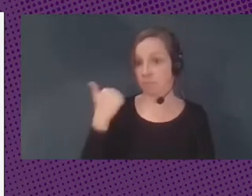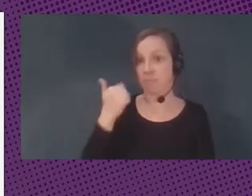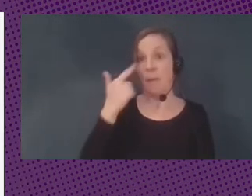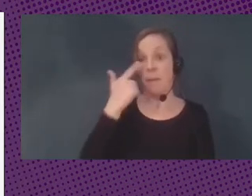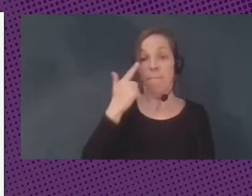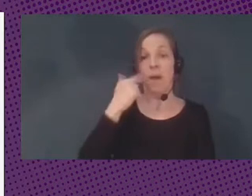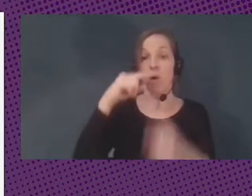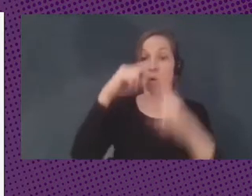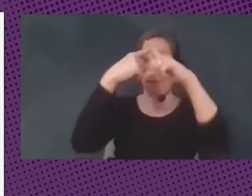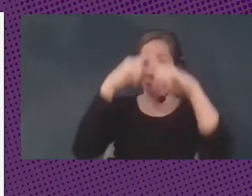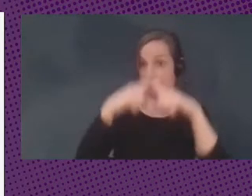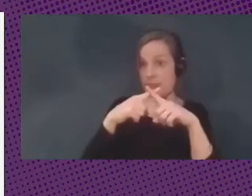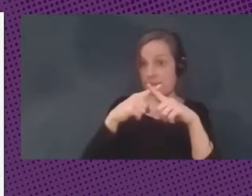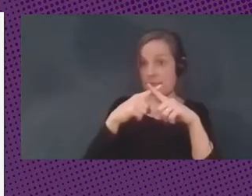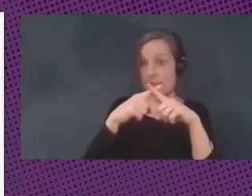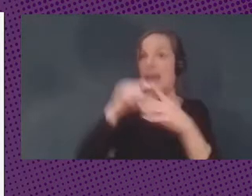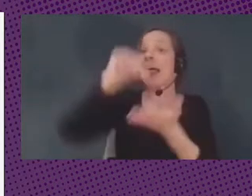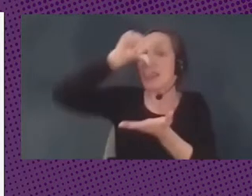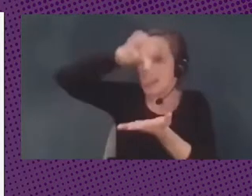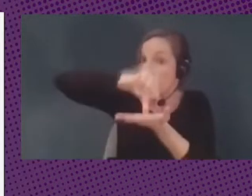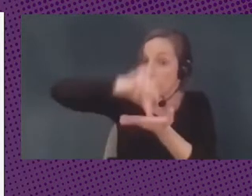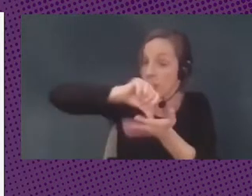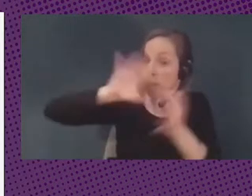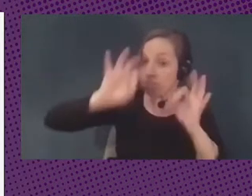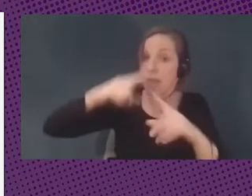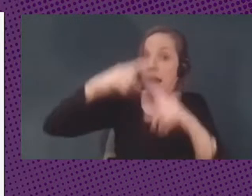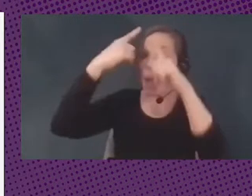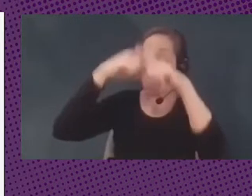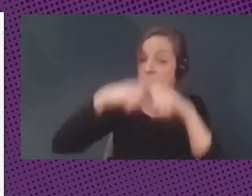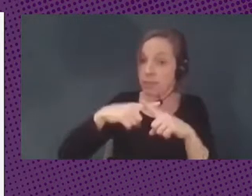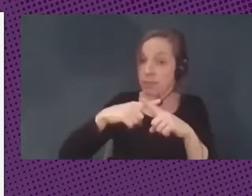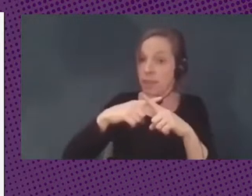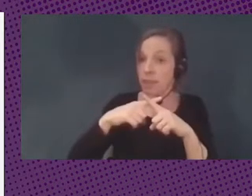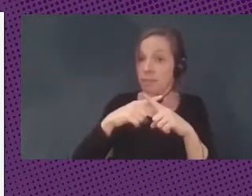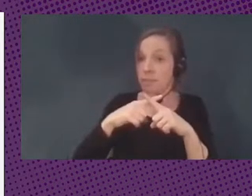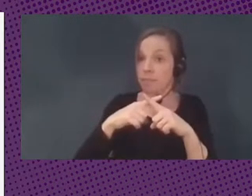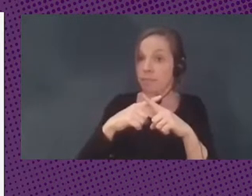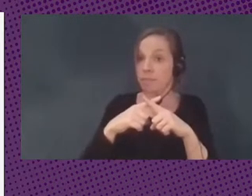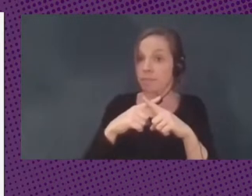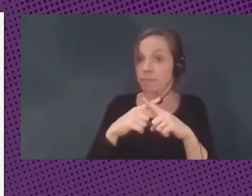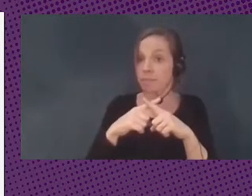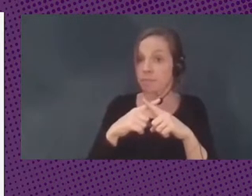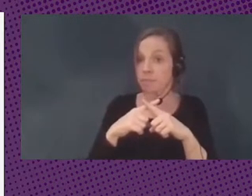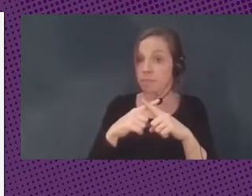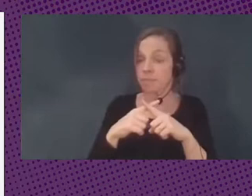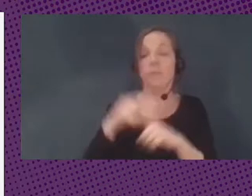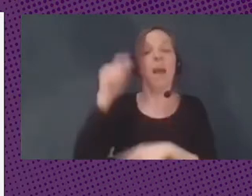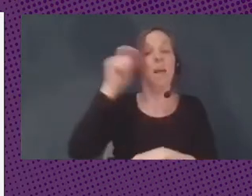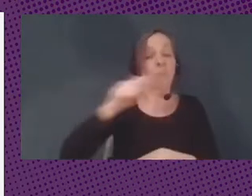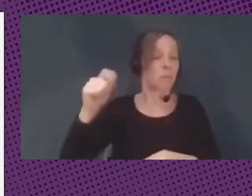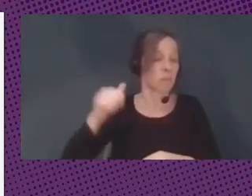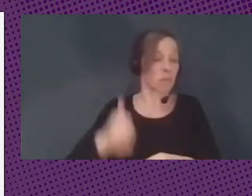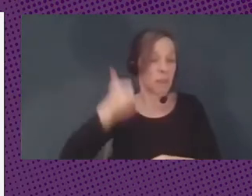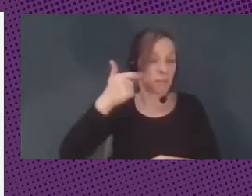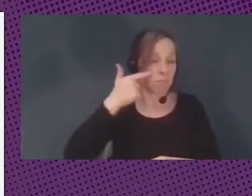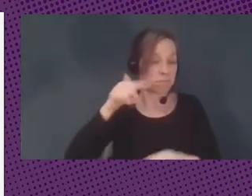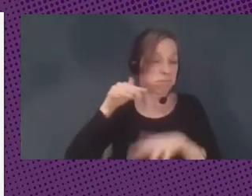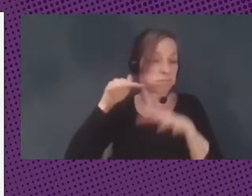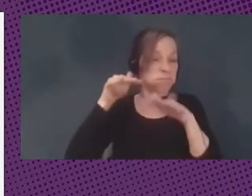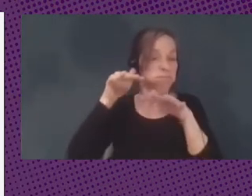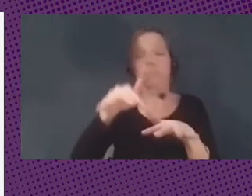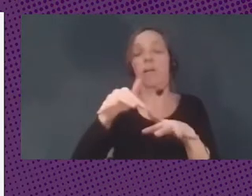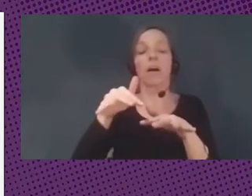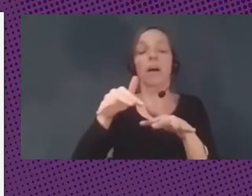y en la ciudad de Ámsterdam, quienes más realizaban transacciones, a su vez, tenían más